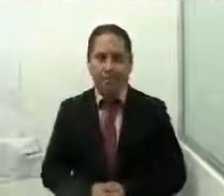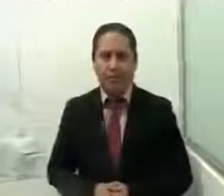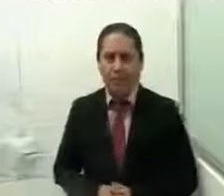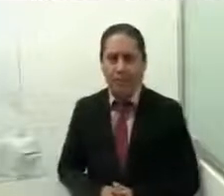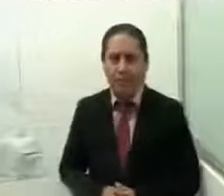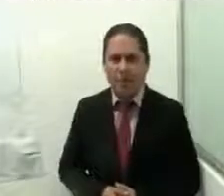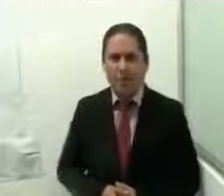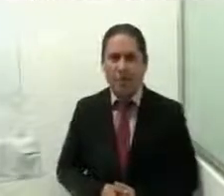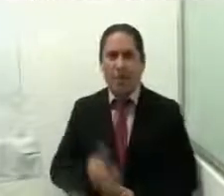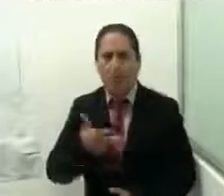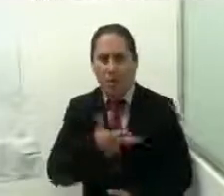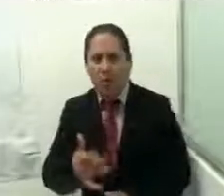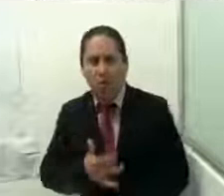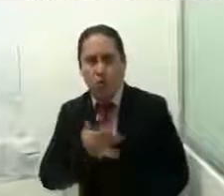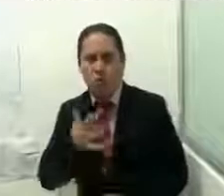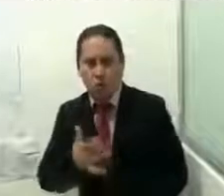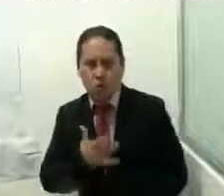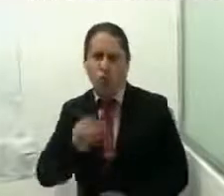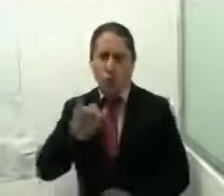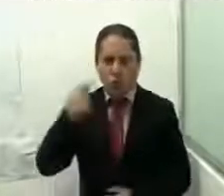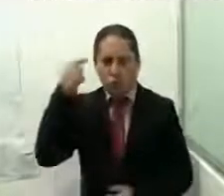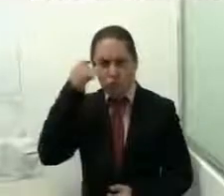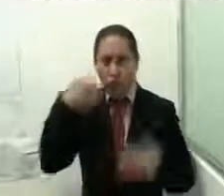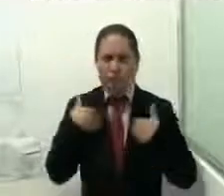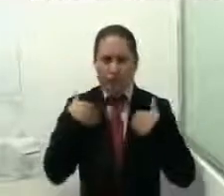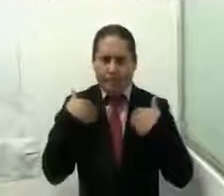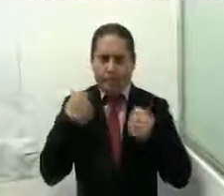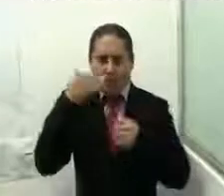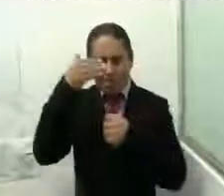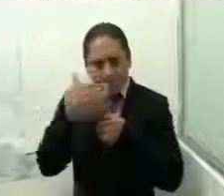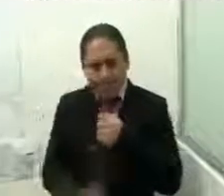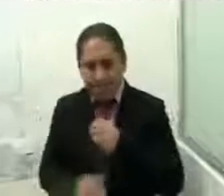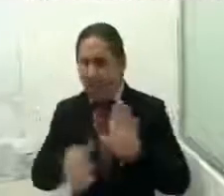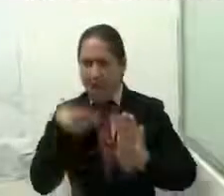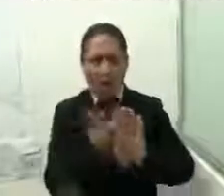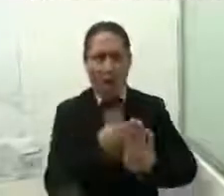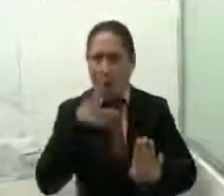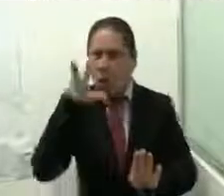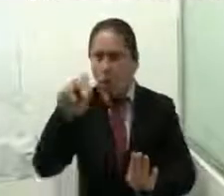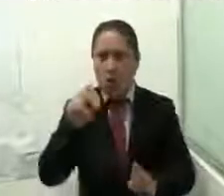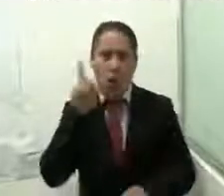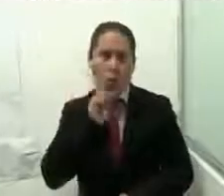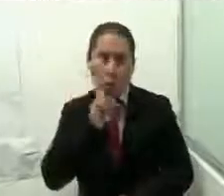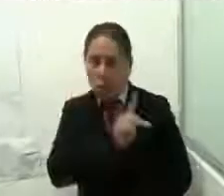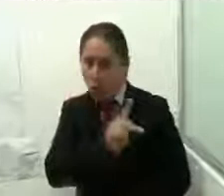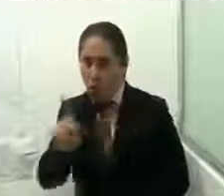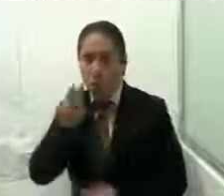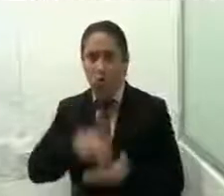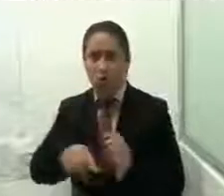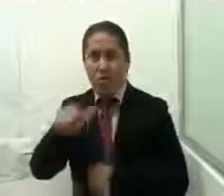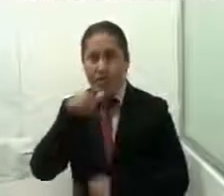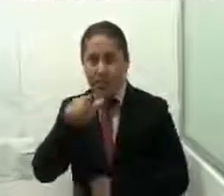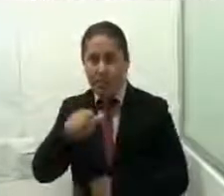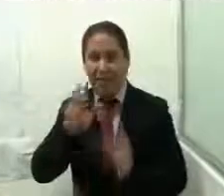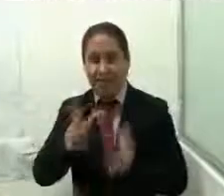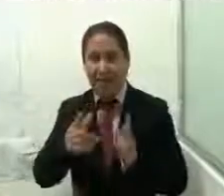de generar conciencia e inspirar acciones que pongan fin a la violencia contra las mujeres, durante el ejercicio fiscal 2017, la CDM